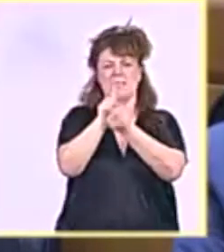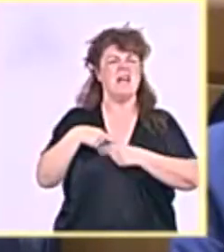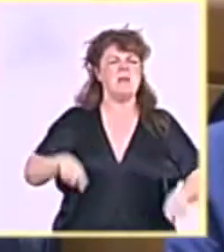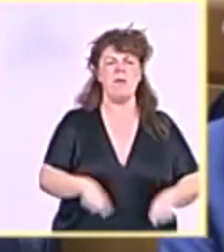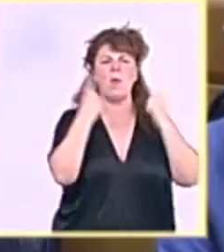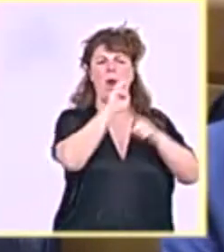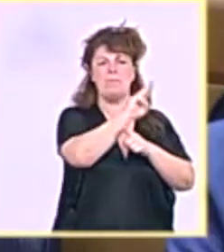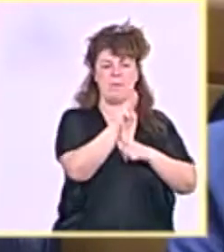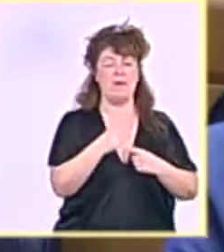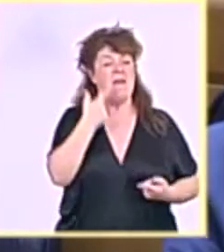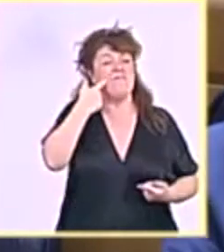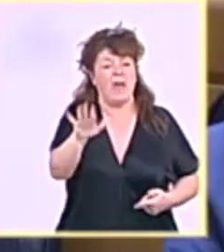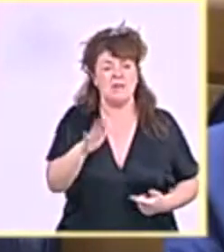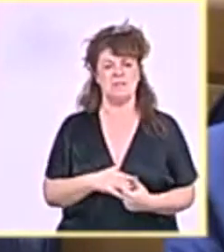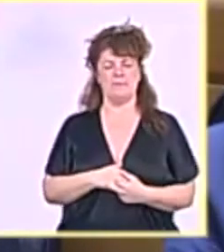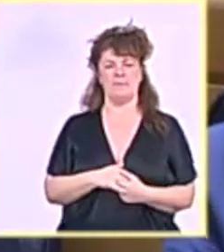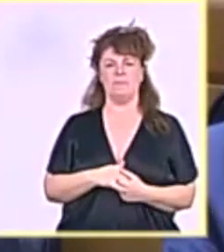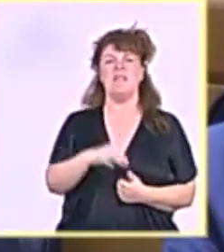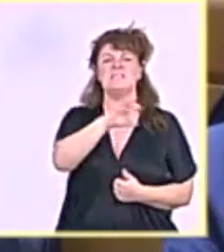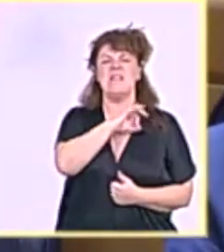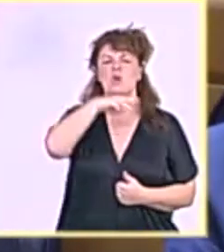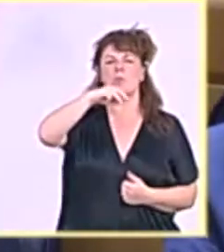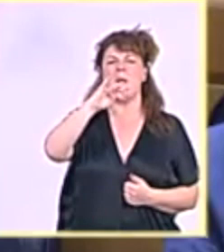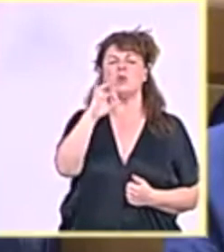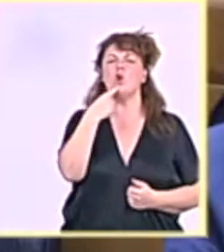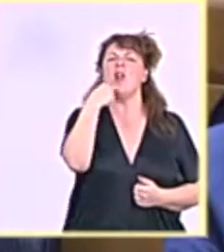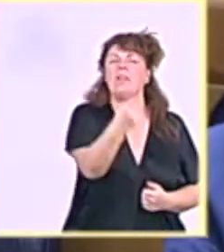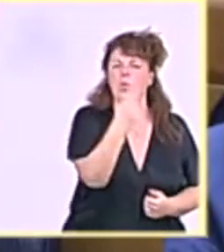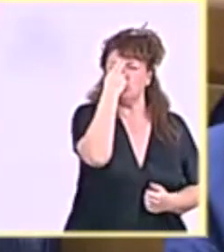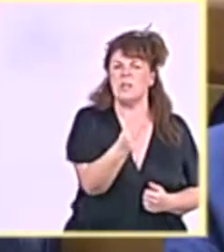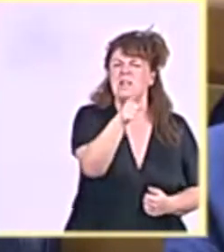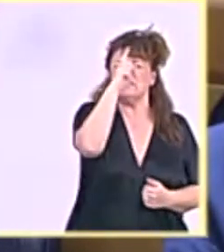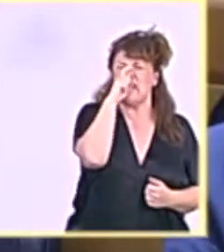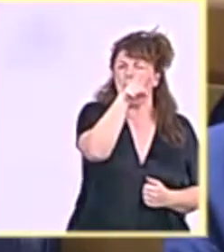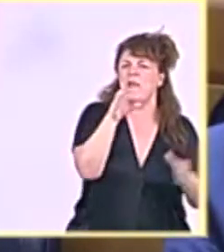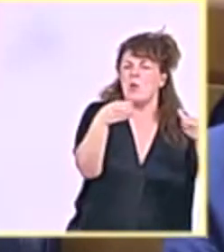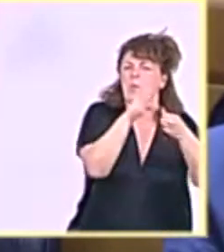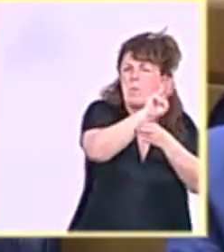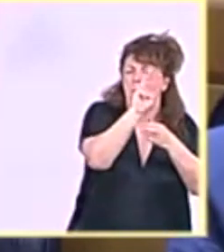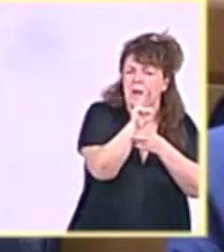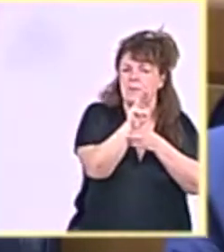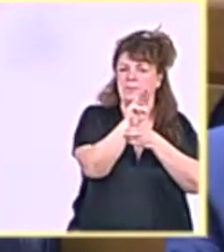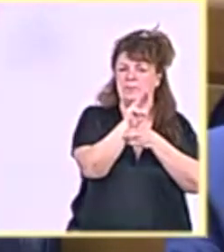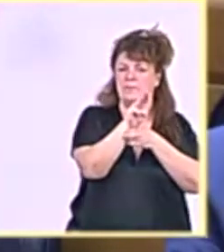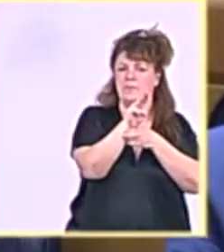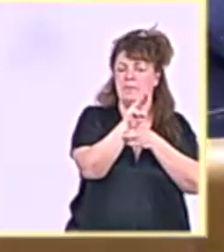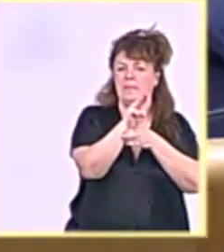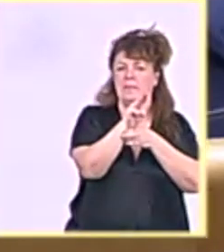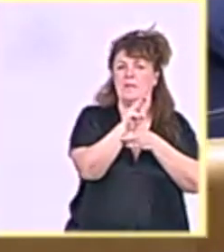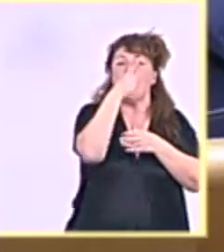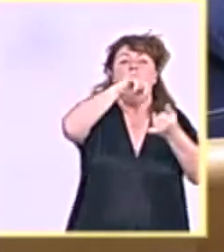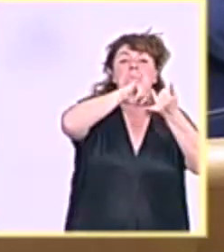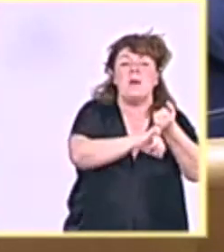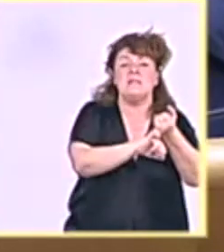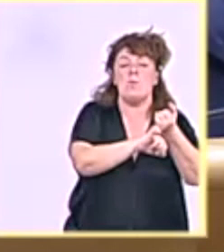dirigir a usted. ¿Se acuerda de su partido, el Partido Popular, con el matrimonio entre personas de igual sexo? ¿Se acuerda